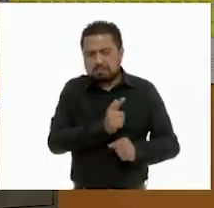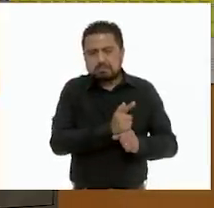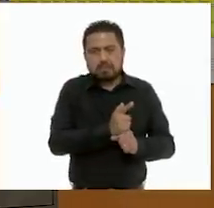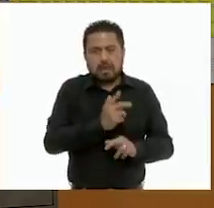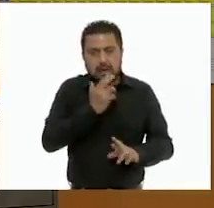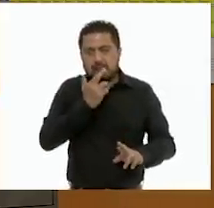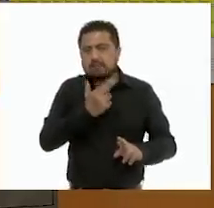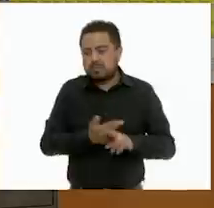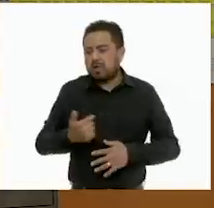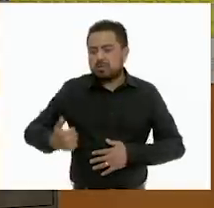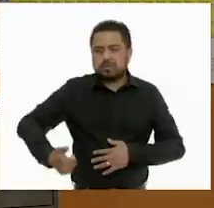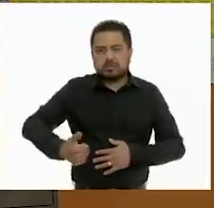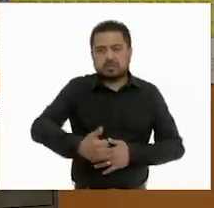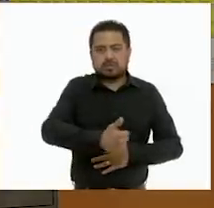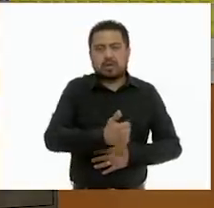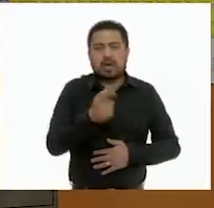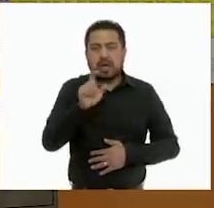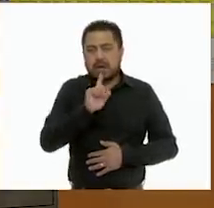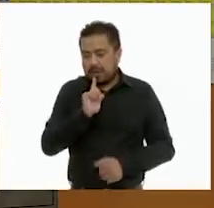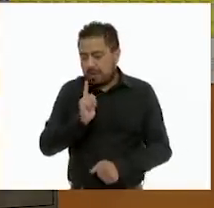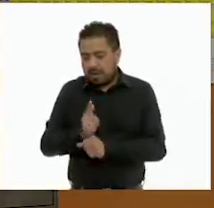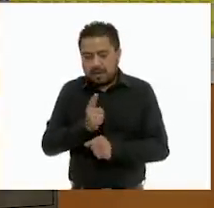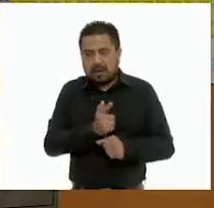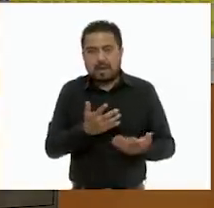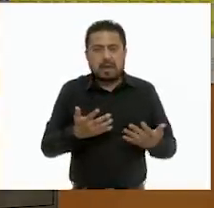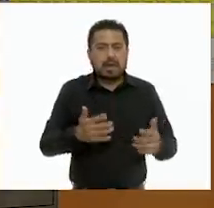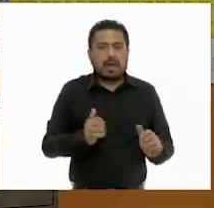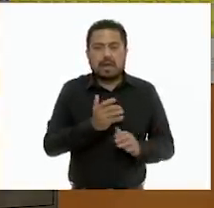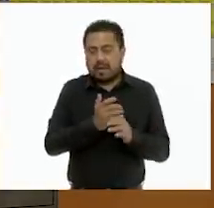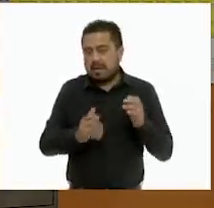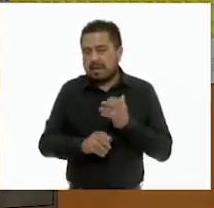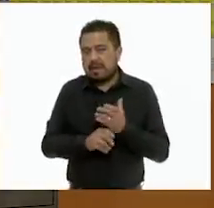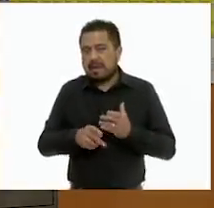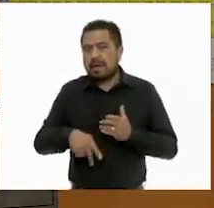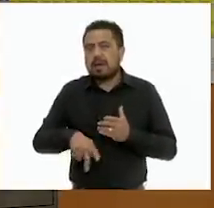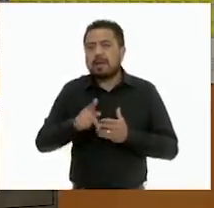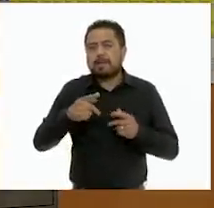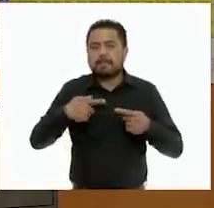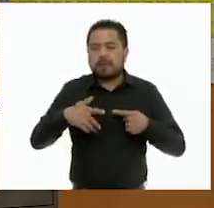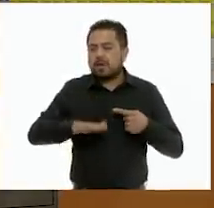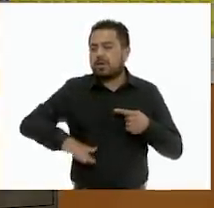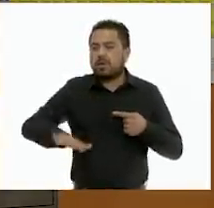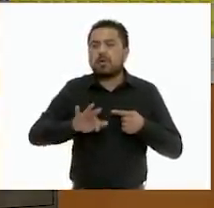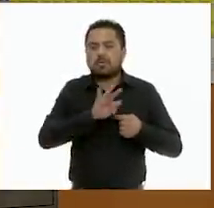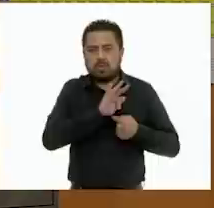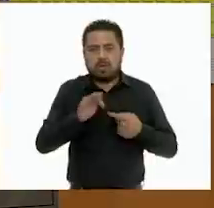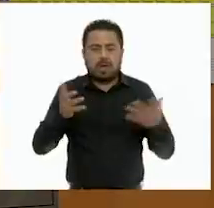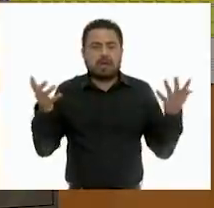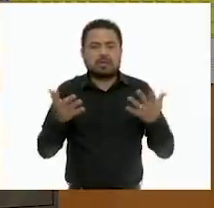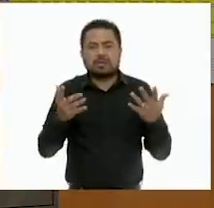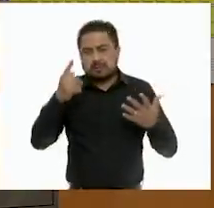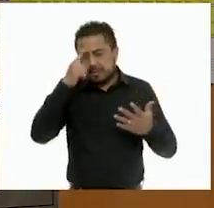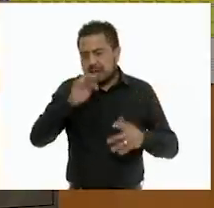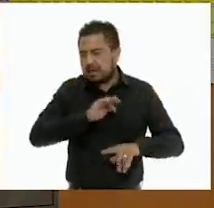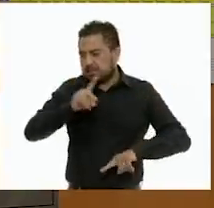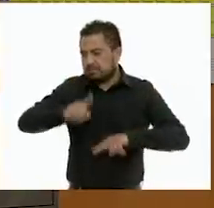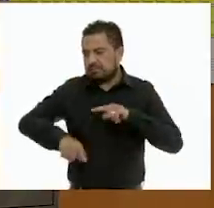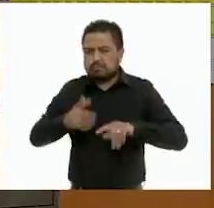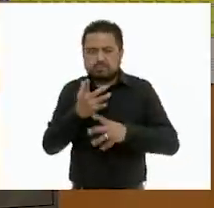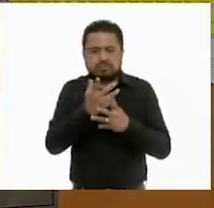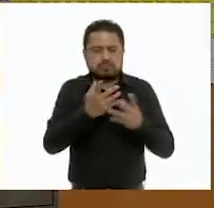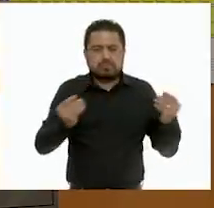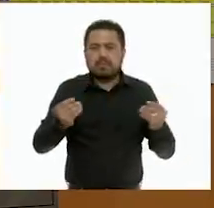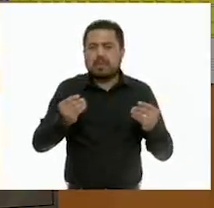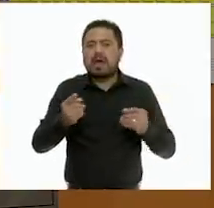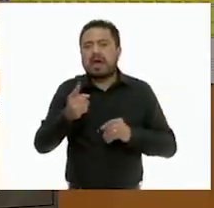responsabilidades. Una vez que identifiquen las acciones que los ciudadanos podemos realizar para mitigar la contaminación